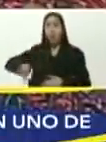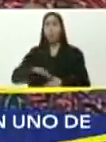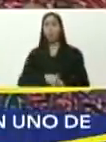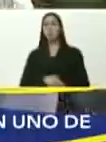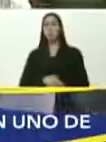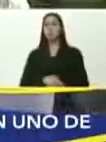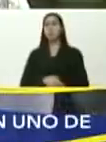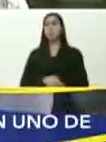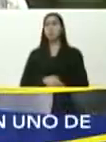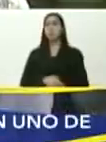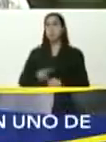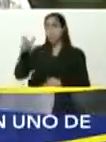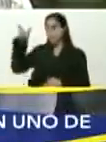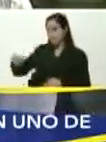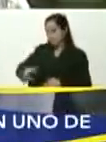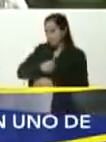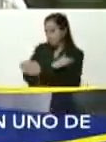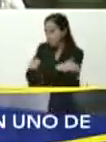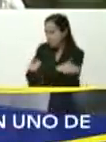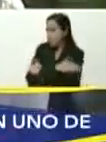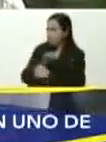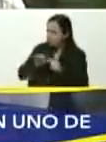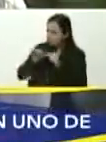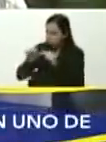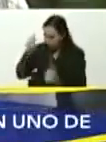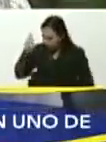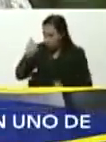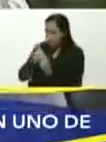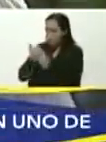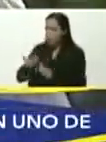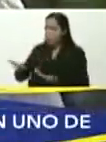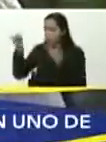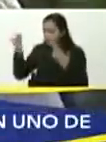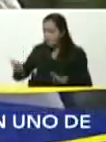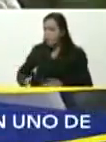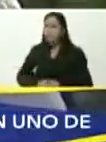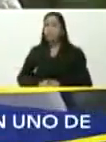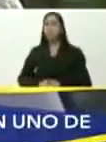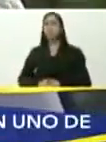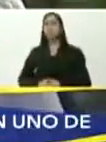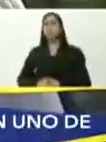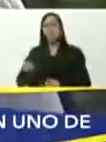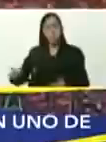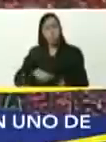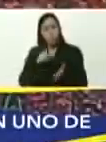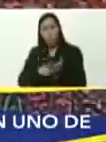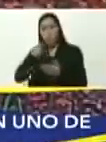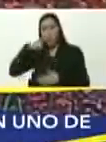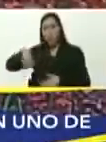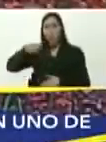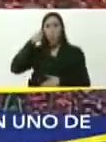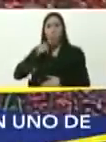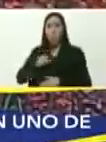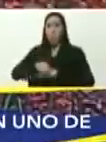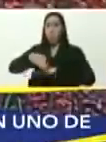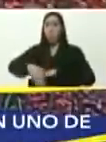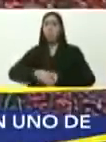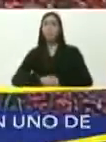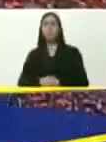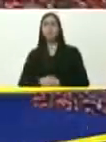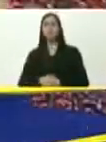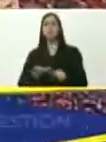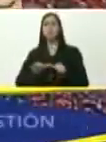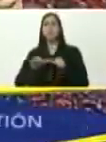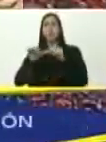Pepe, continúa adelante, tienes todo mi apoyo, completo apoyo, al pueblo del municipio Sucre, para